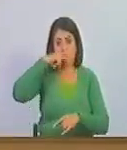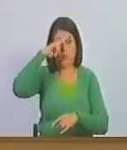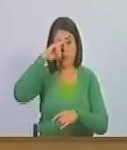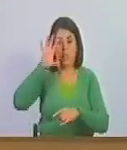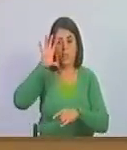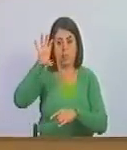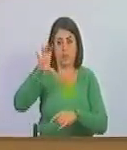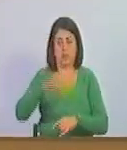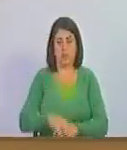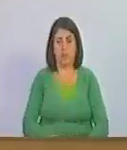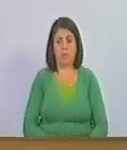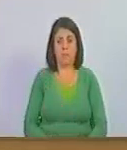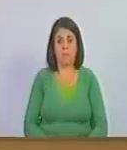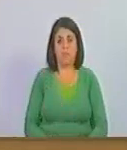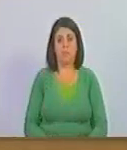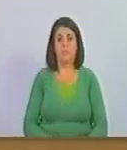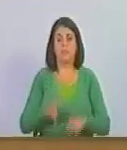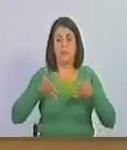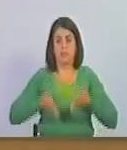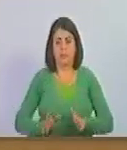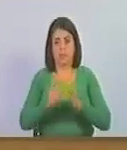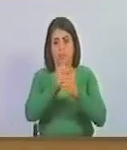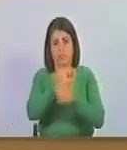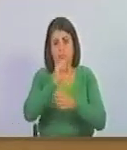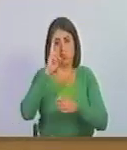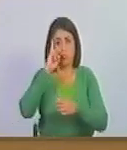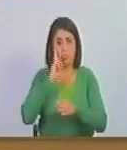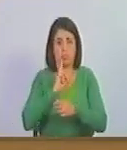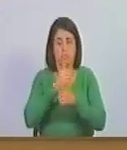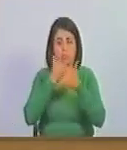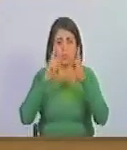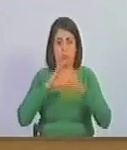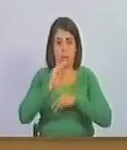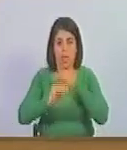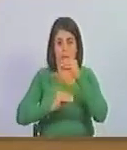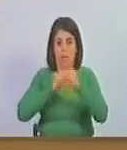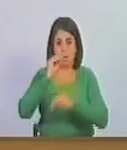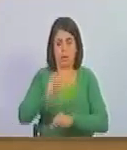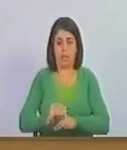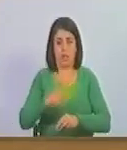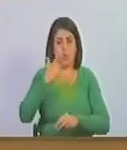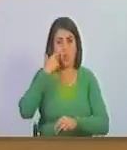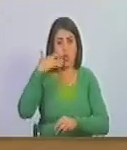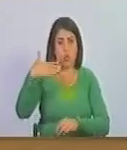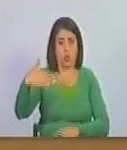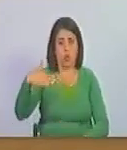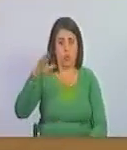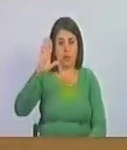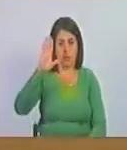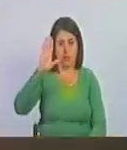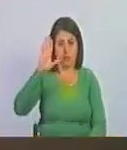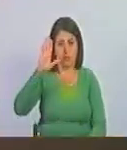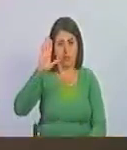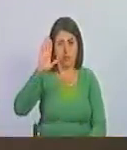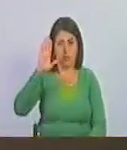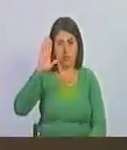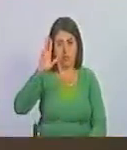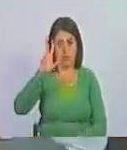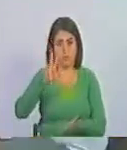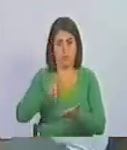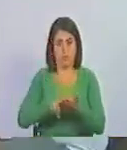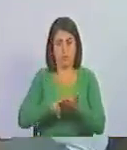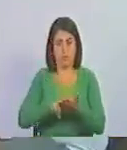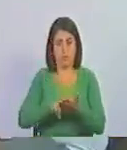patria, al tantalicio del libertador Simón Bolívar, sírvanse, manifestarlo con la sed de costumbre, queda